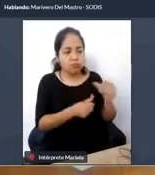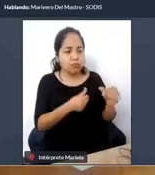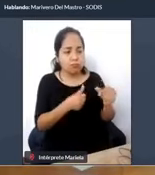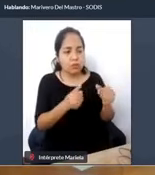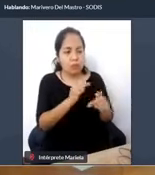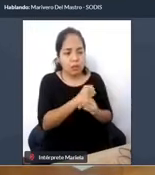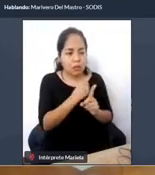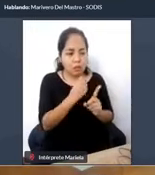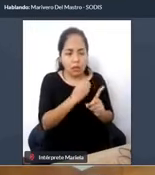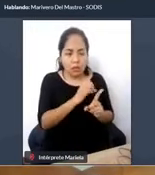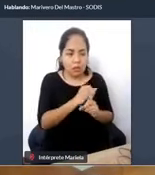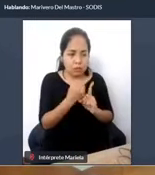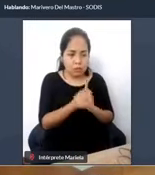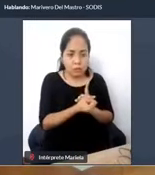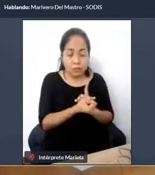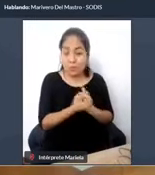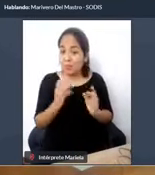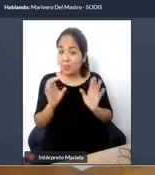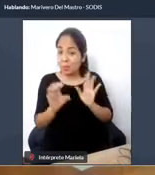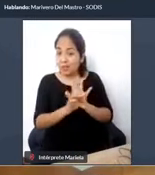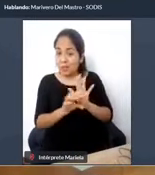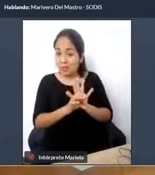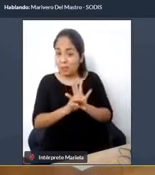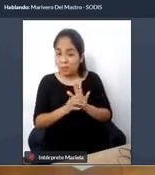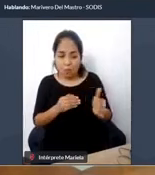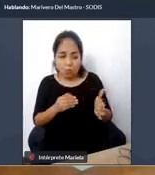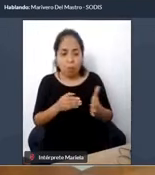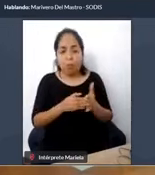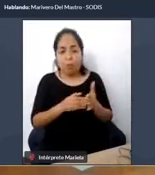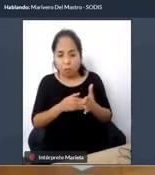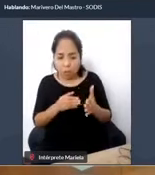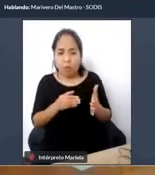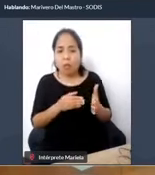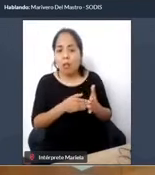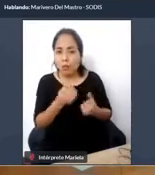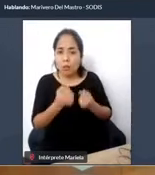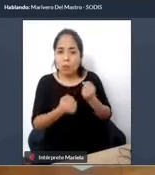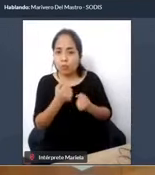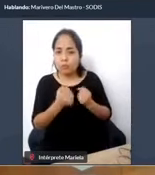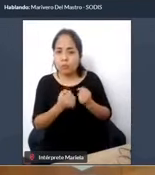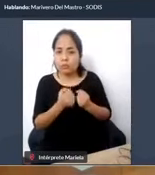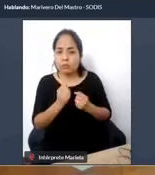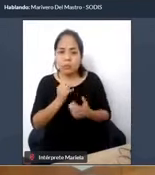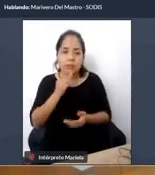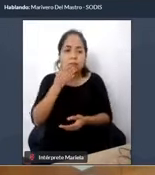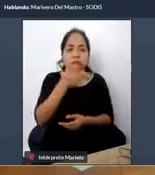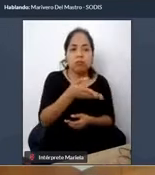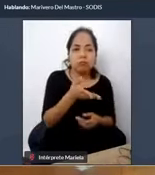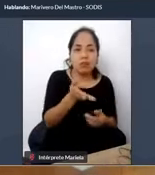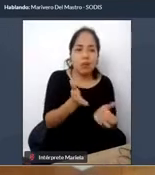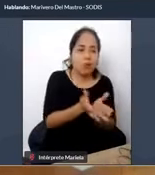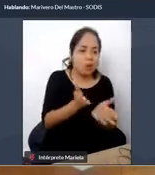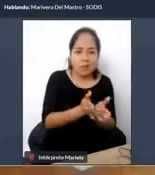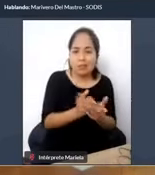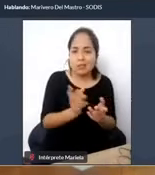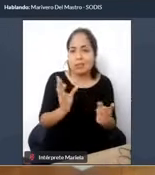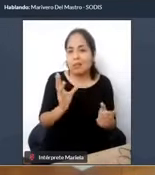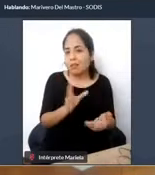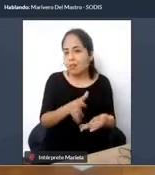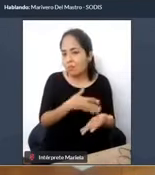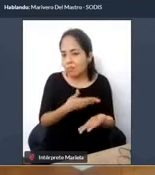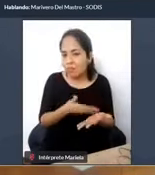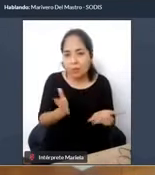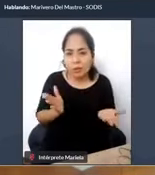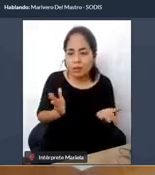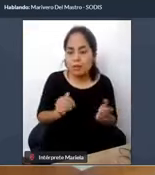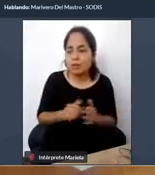transporte, va a ser muy difícil que podamos, por ejemplo, trasladarnos a un centro educativo, va a ser muy difícil que, por ejemplo, accedamos a